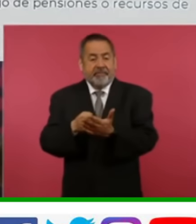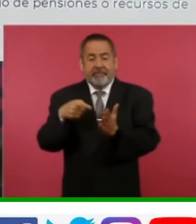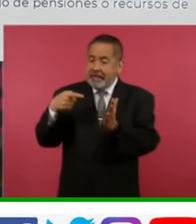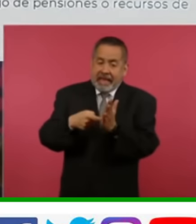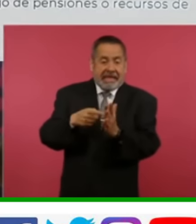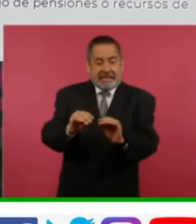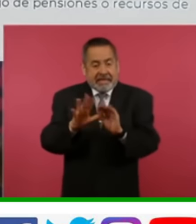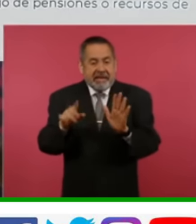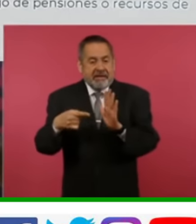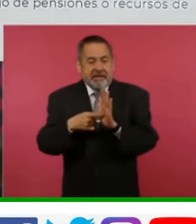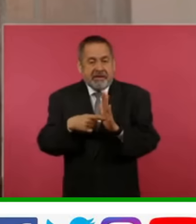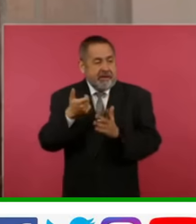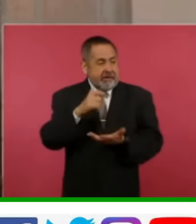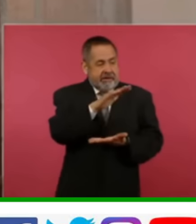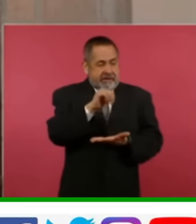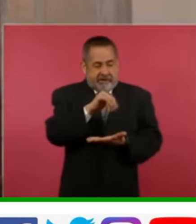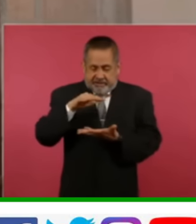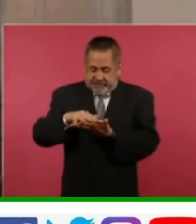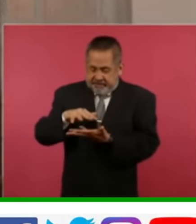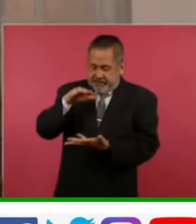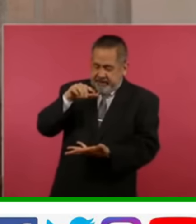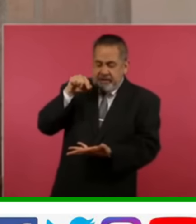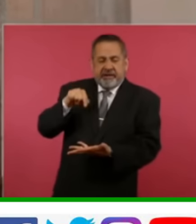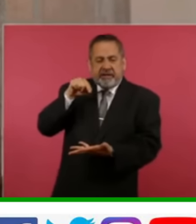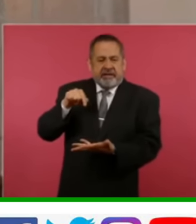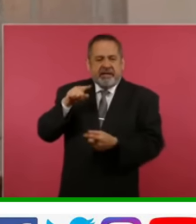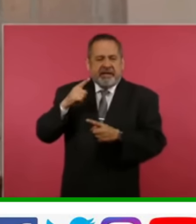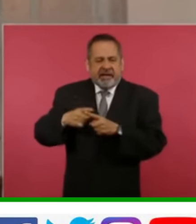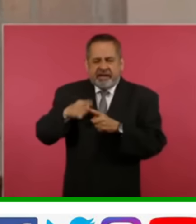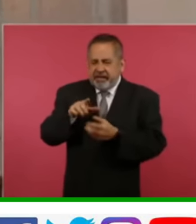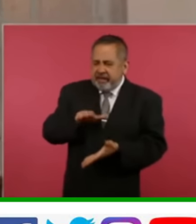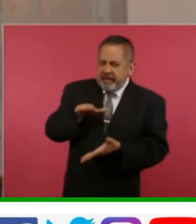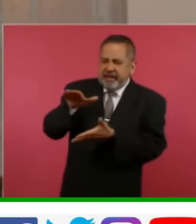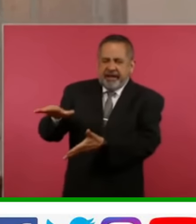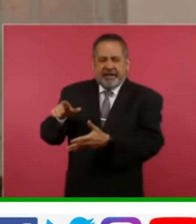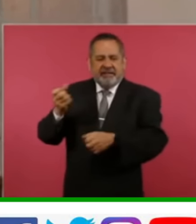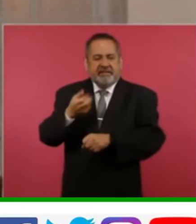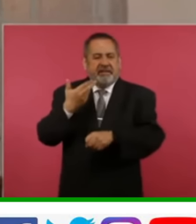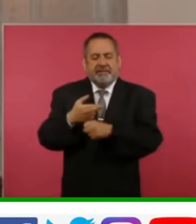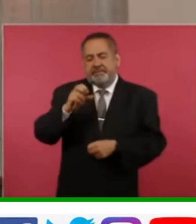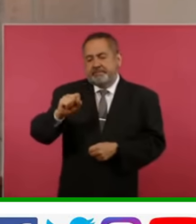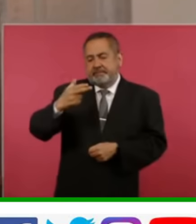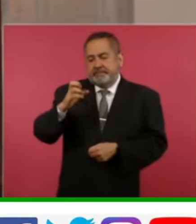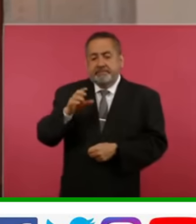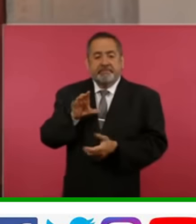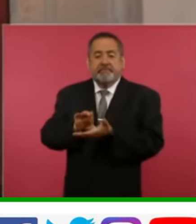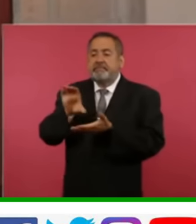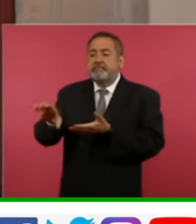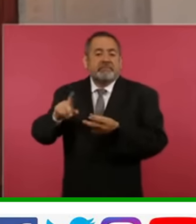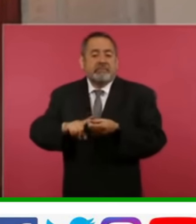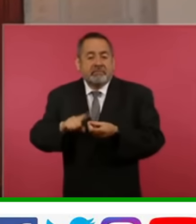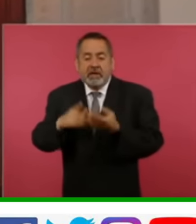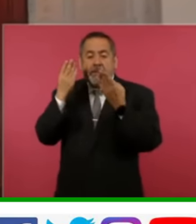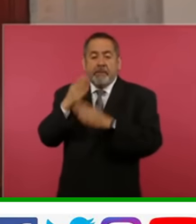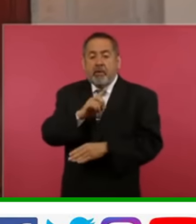Fondo de Pensiones para el Bienestar será establecido en un fideicomiso por la Secretaría de Hacienda en el Banco de México. Este fondo tendrá un